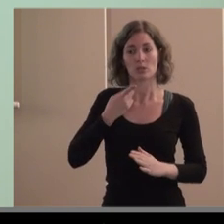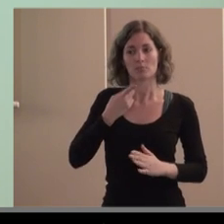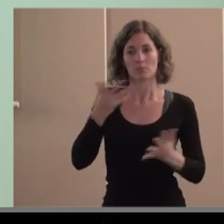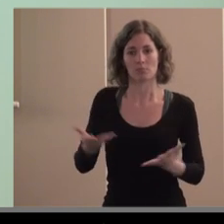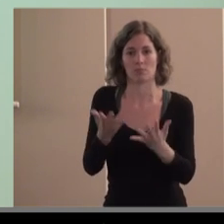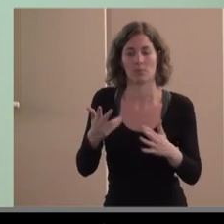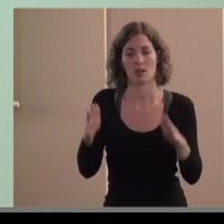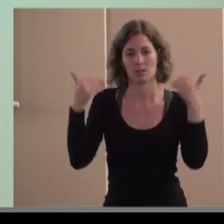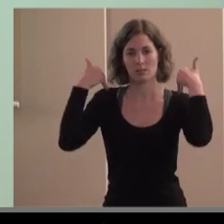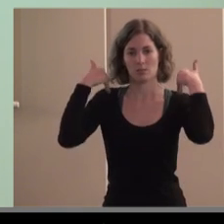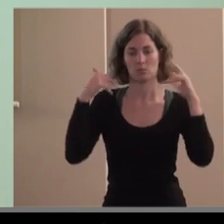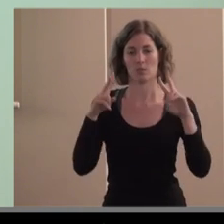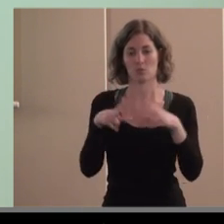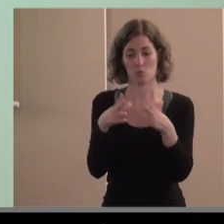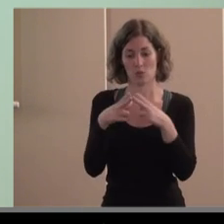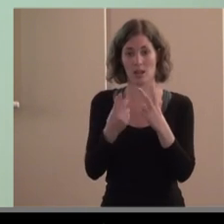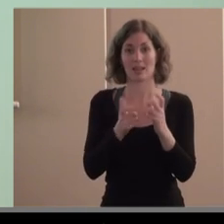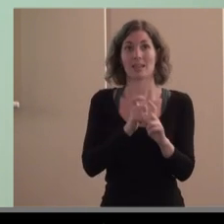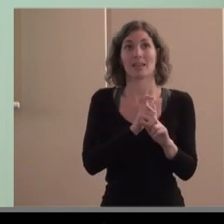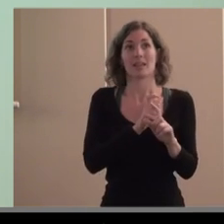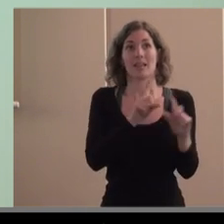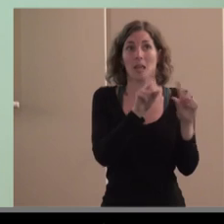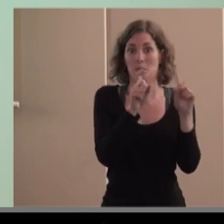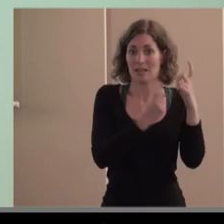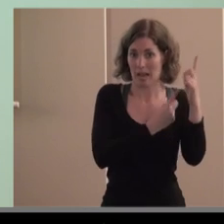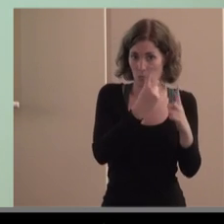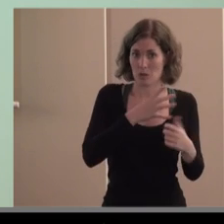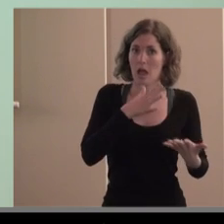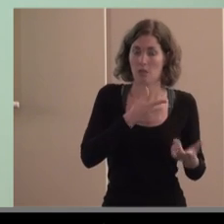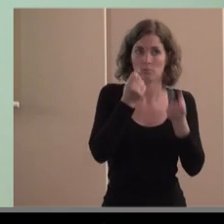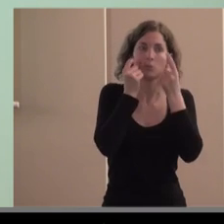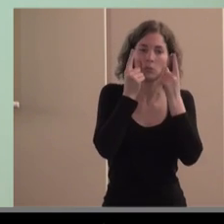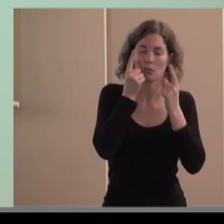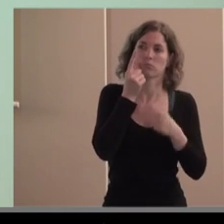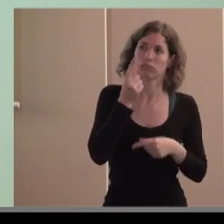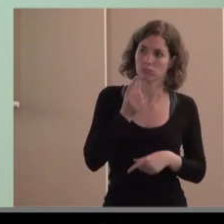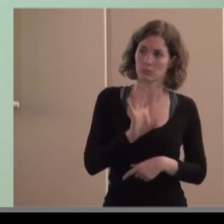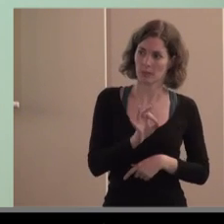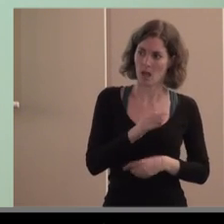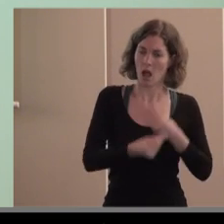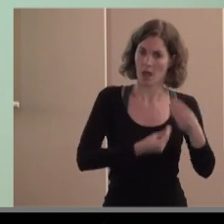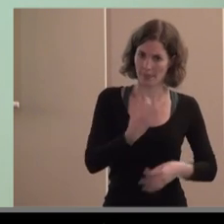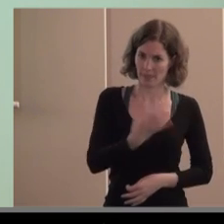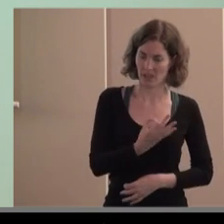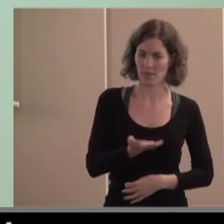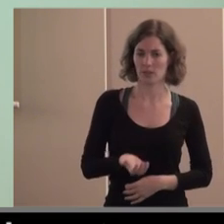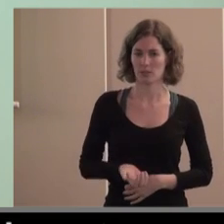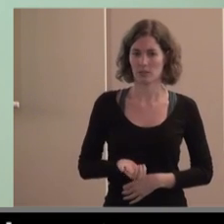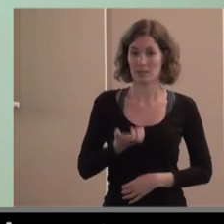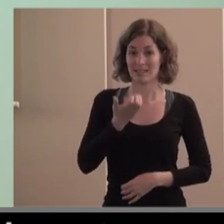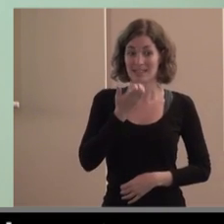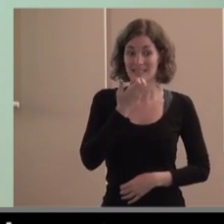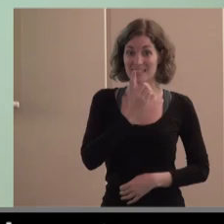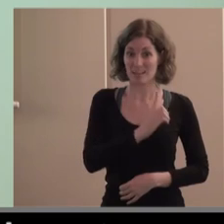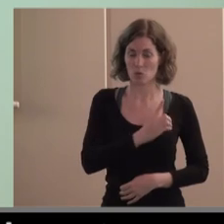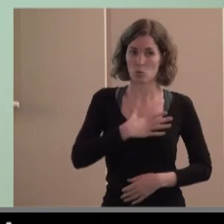descubriendo que esto hay que hacerlo porque si no igual nos sacan los colores